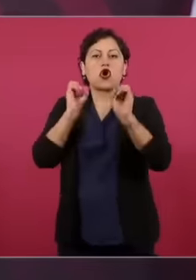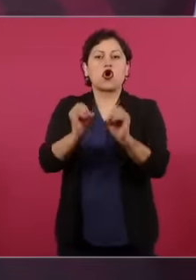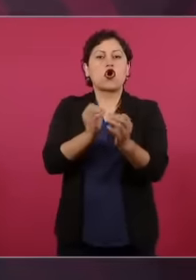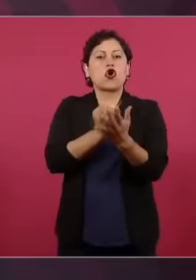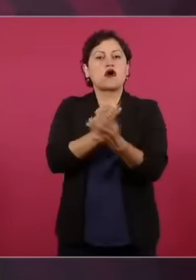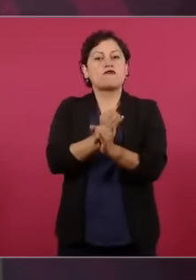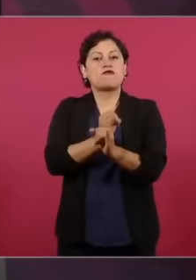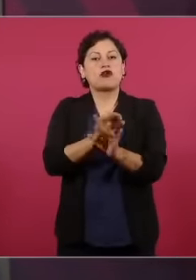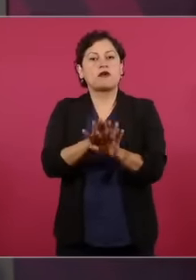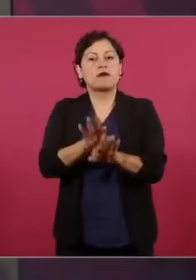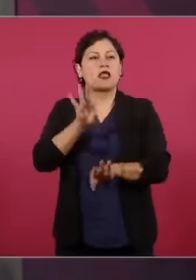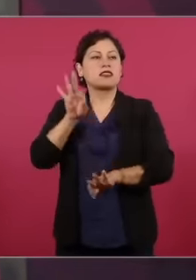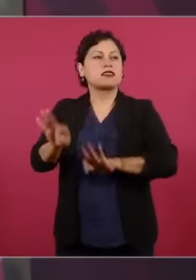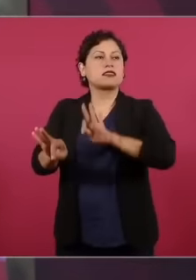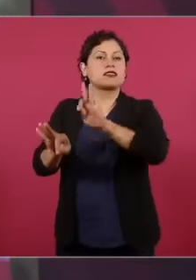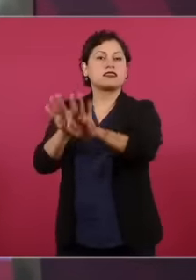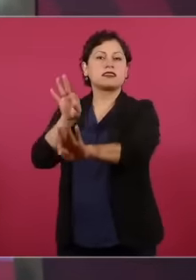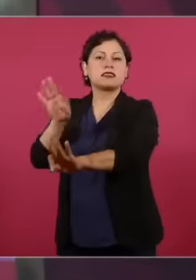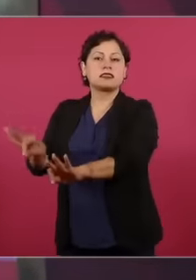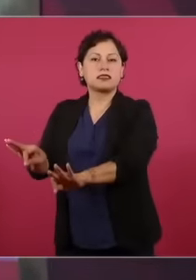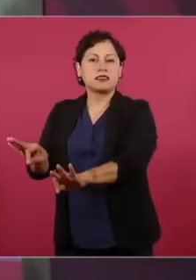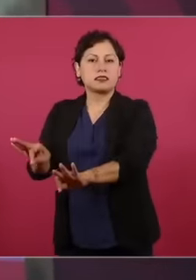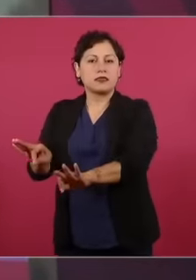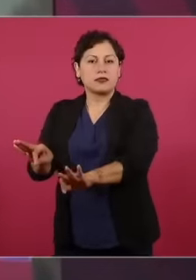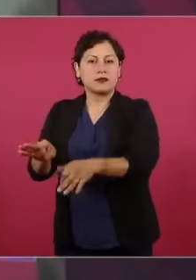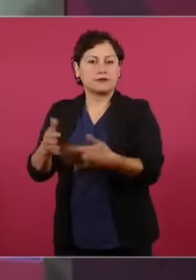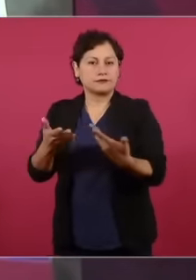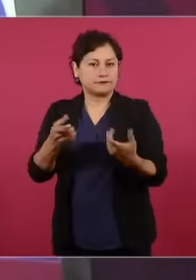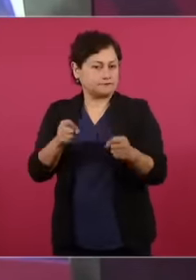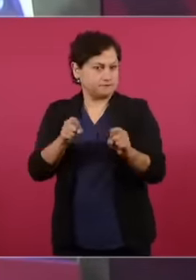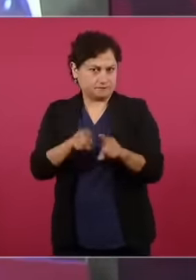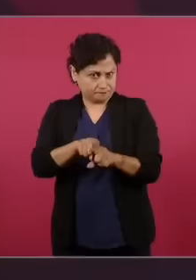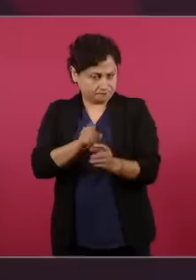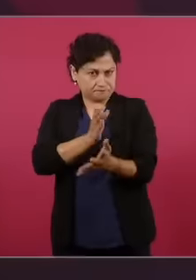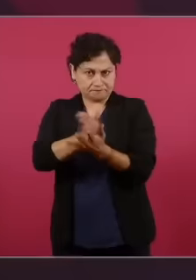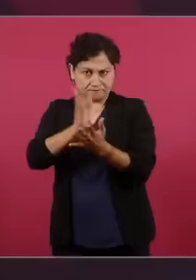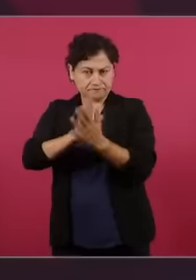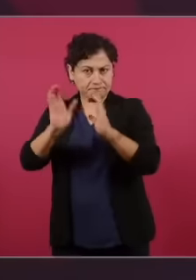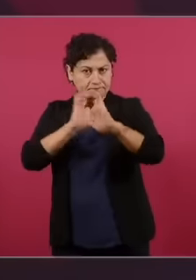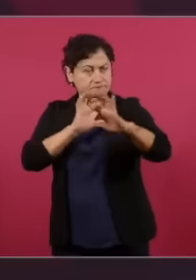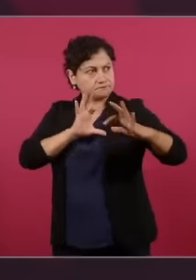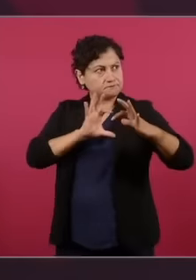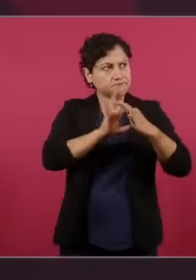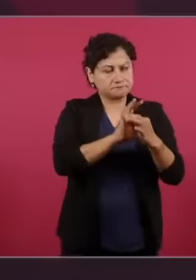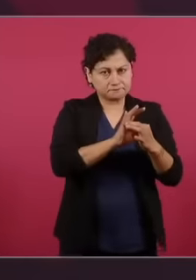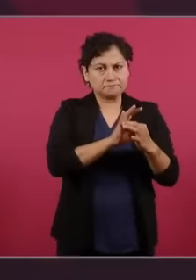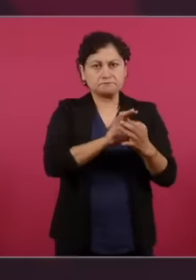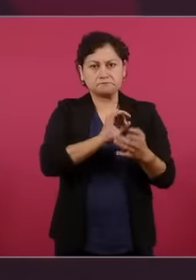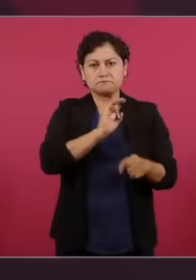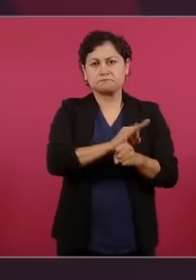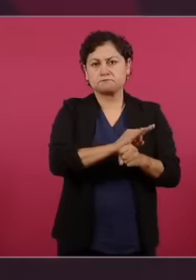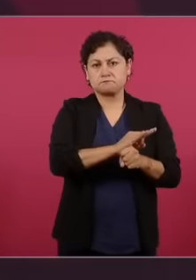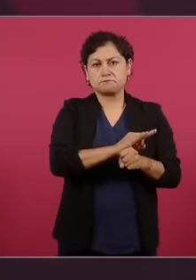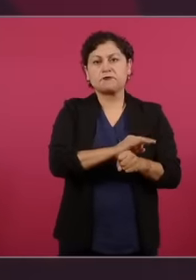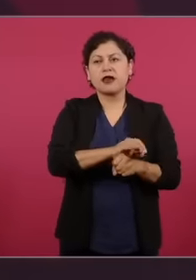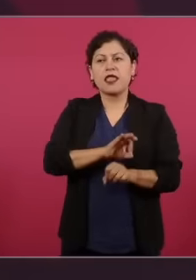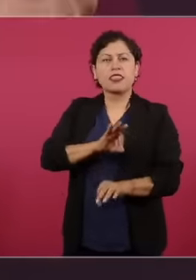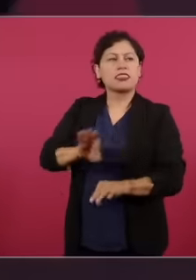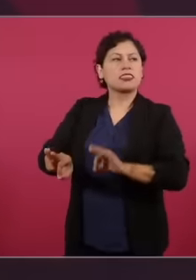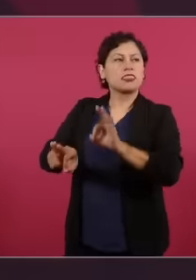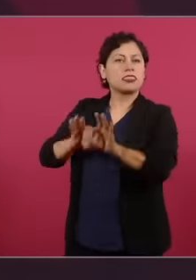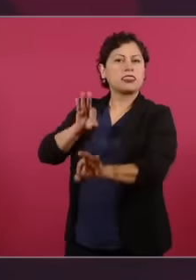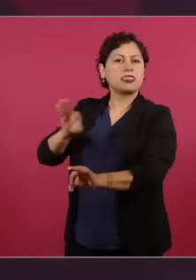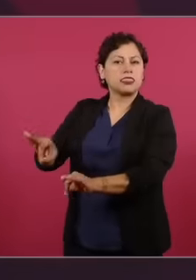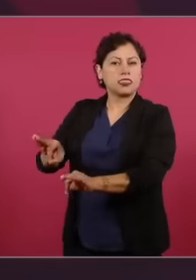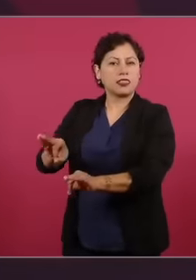información Al servicio Del Conservadurismo Iban a poder